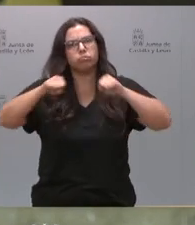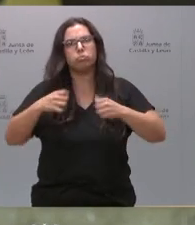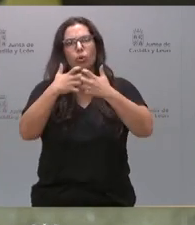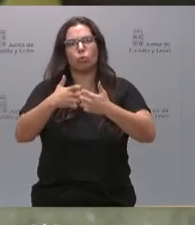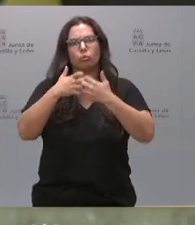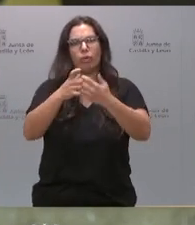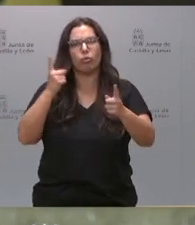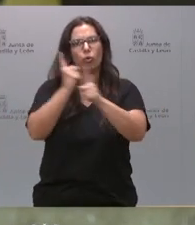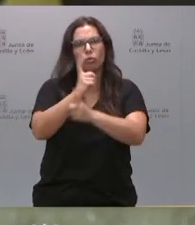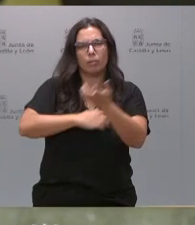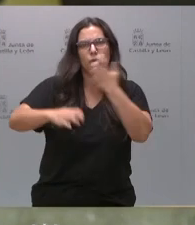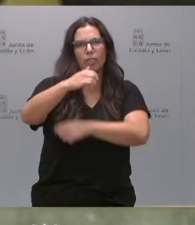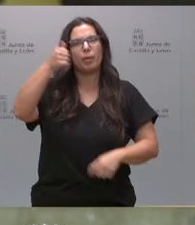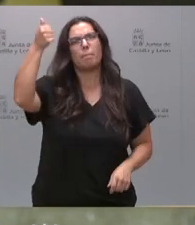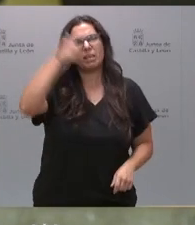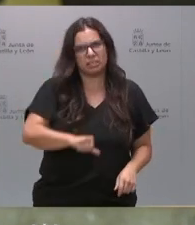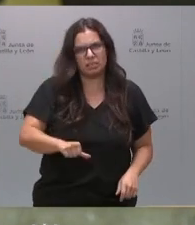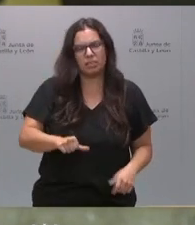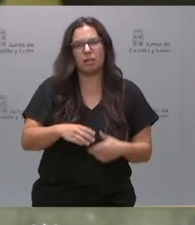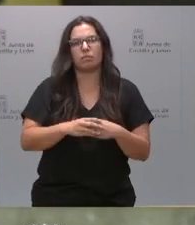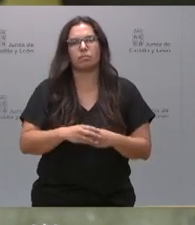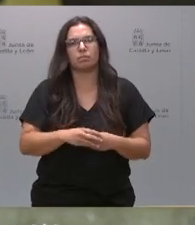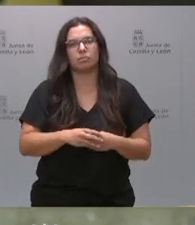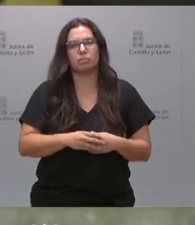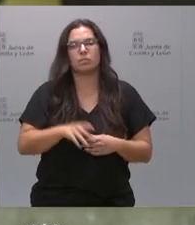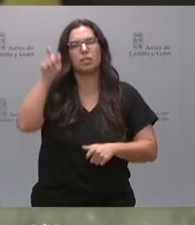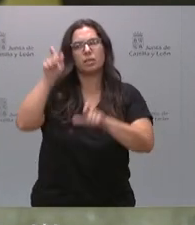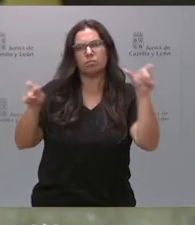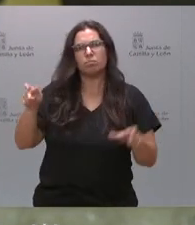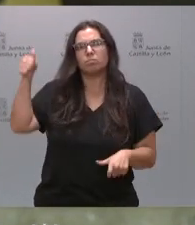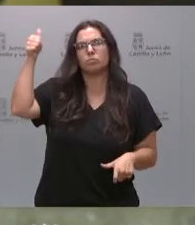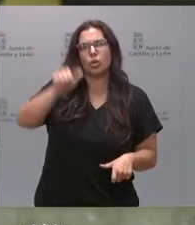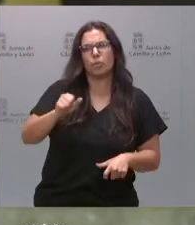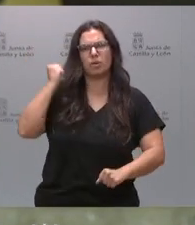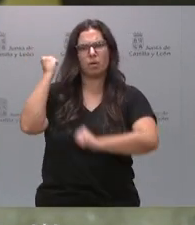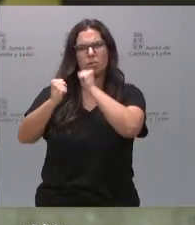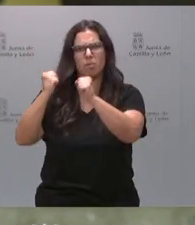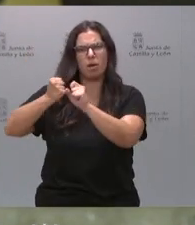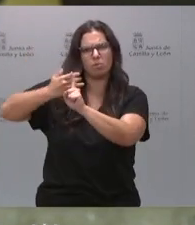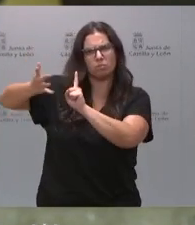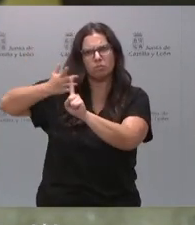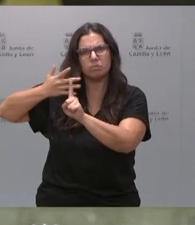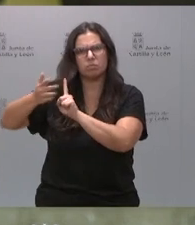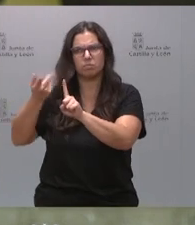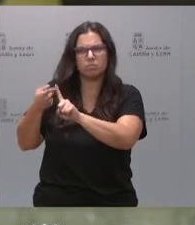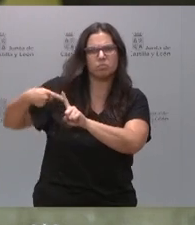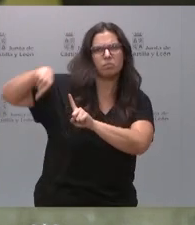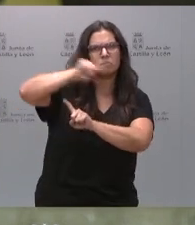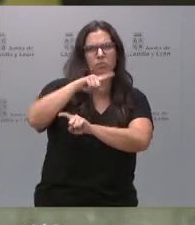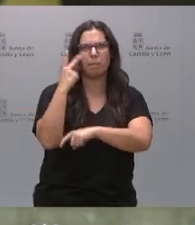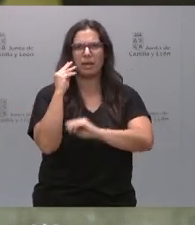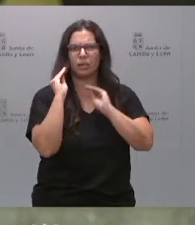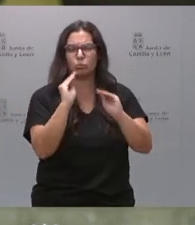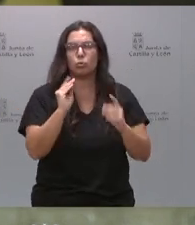machista, contra aquellos agresores de sus parejas y